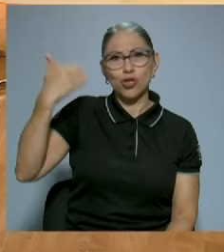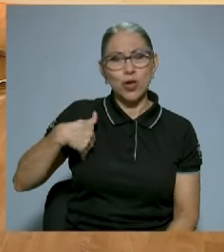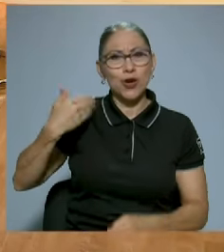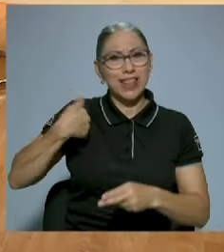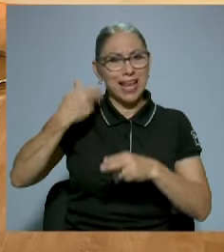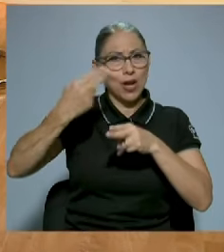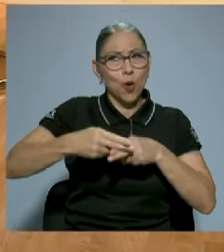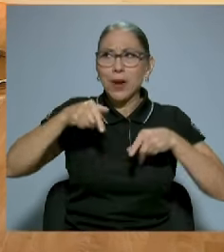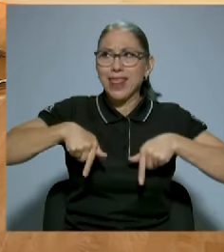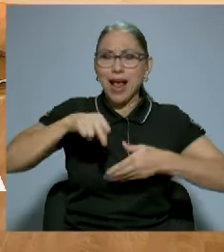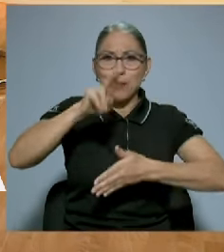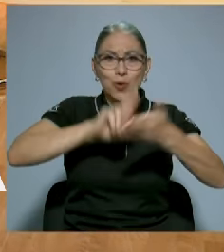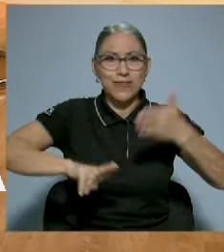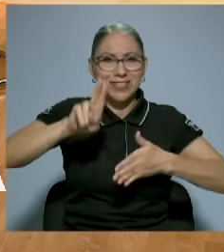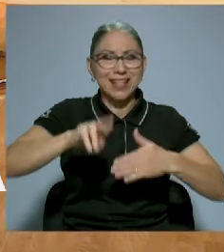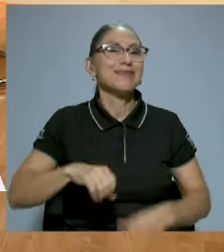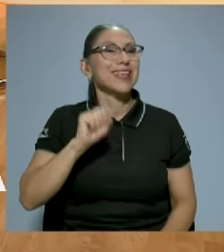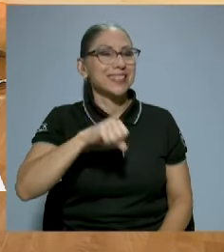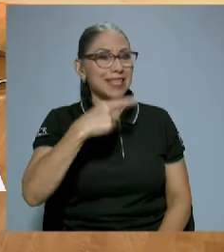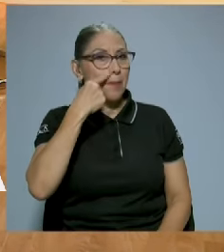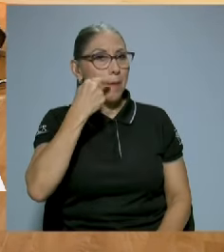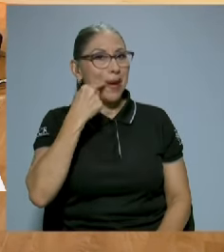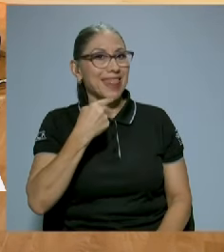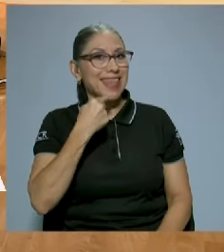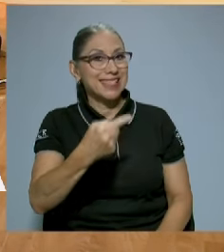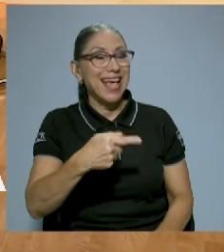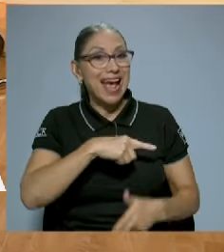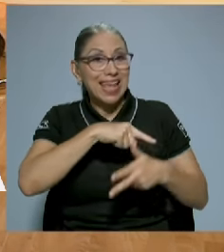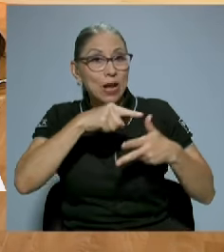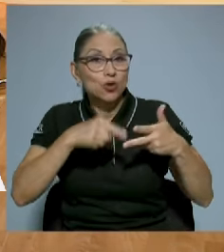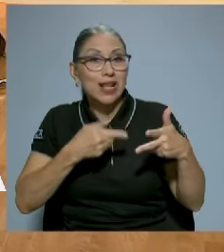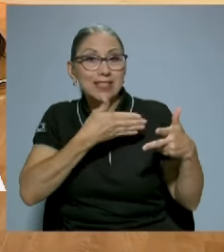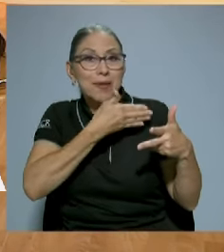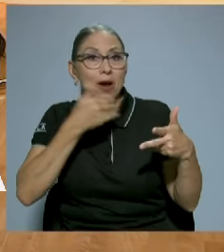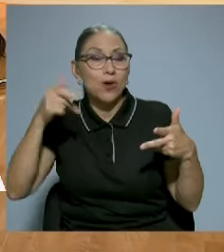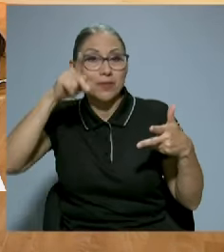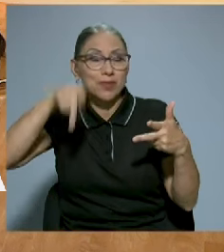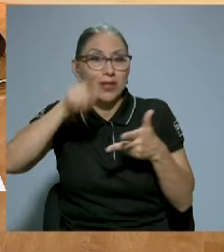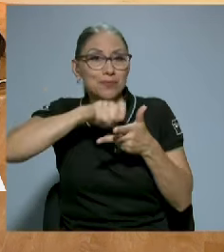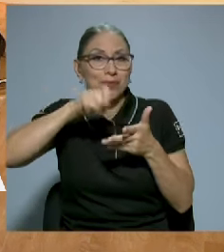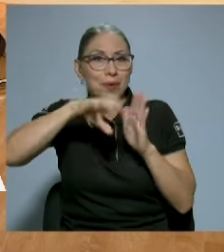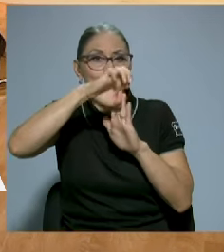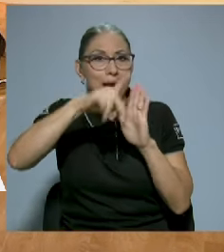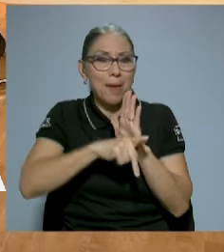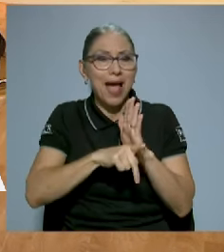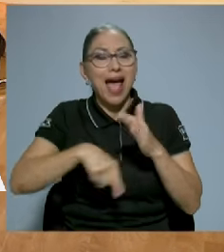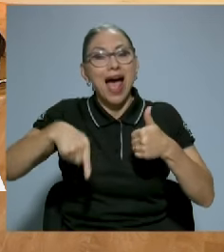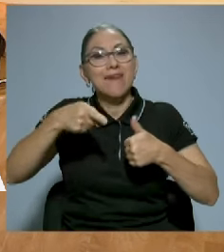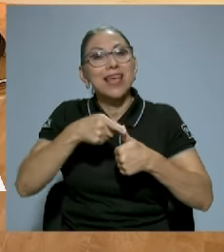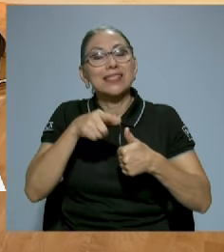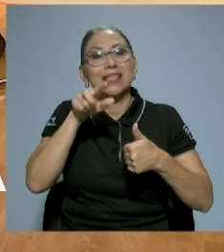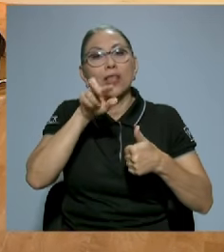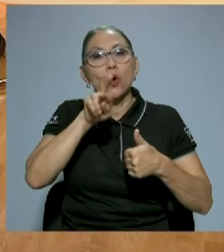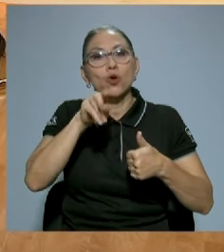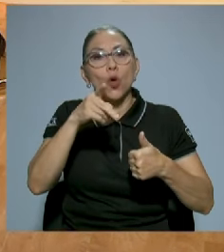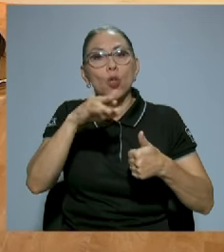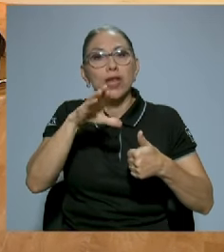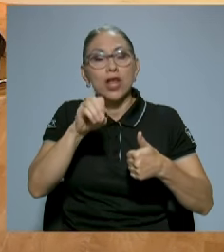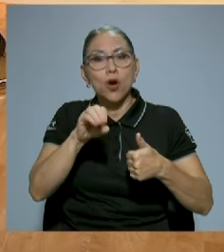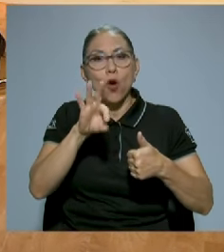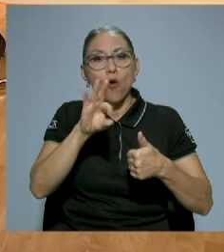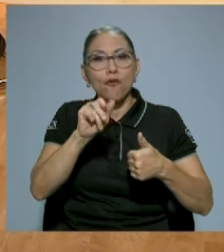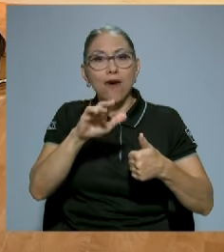papá decía que invariablemente los tres mejores constituyentes habían sido don Rodrigo Facio, don